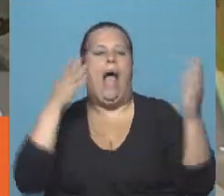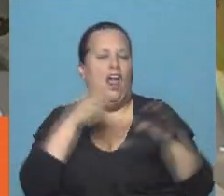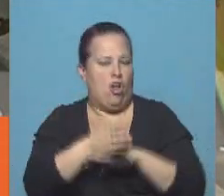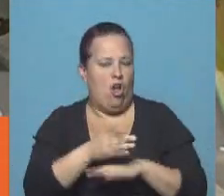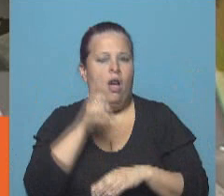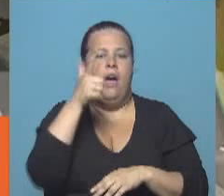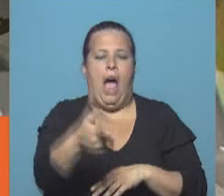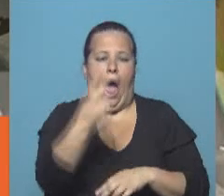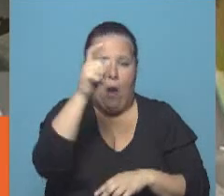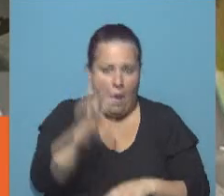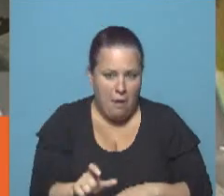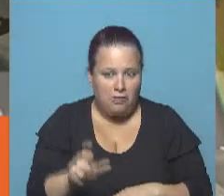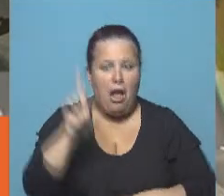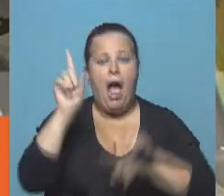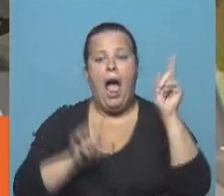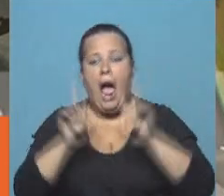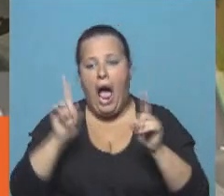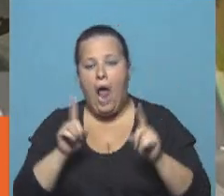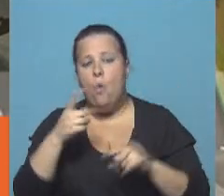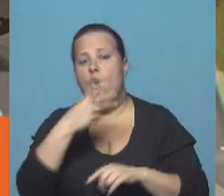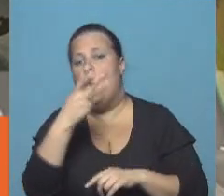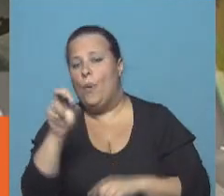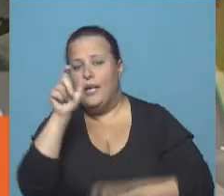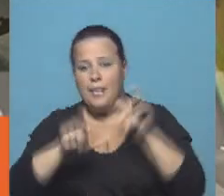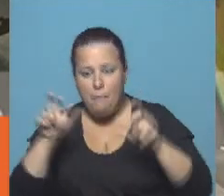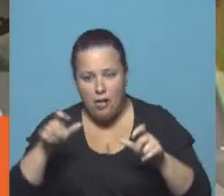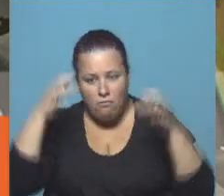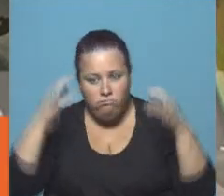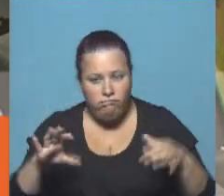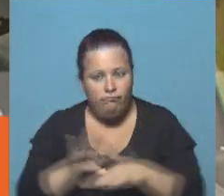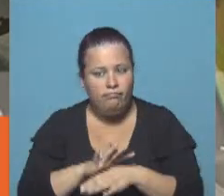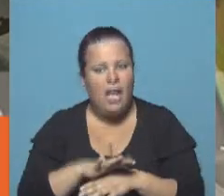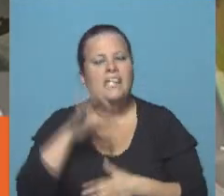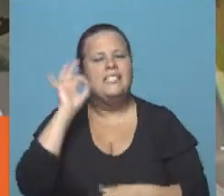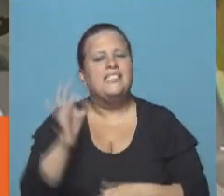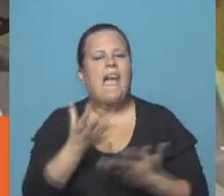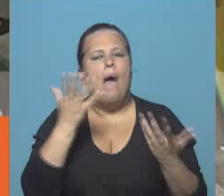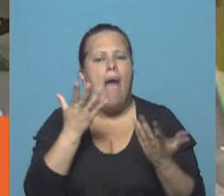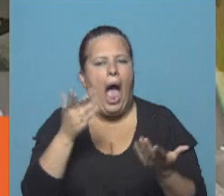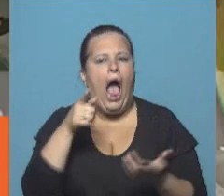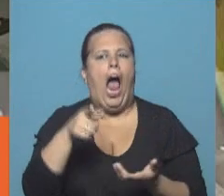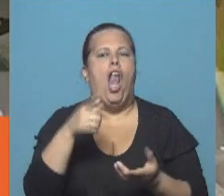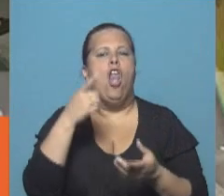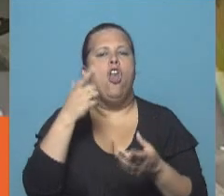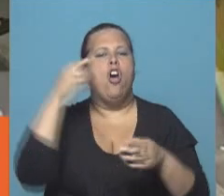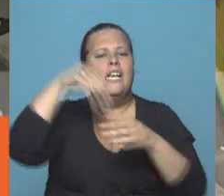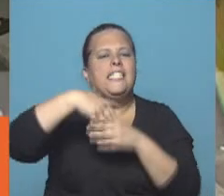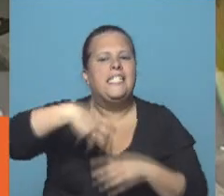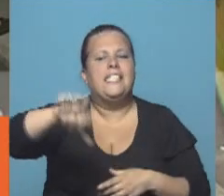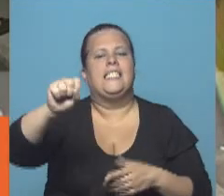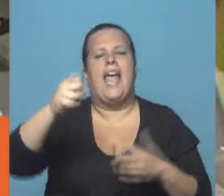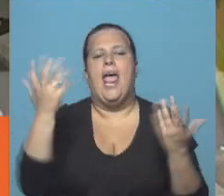apuntaban a alguien, alguno de los 20 pasajeros puntualmente, tenían información de que estaba transportando